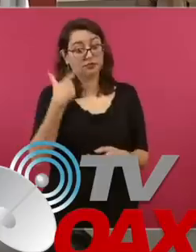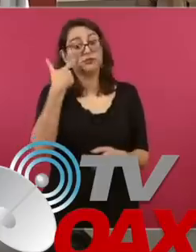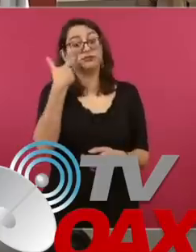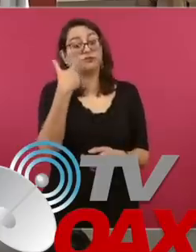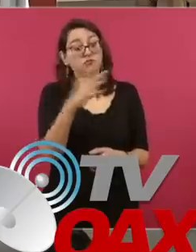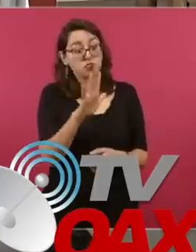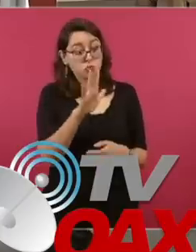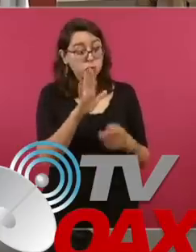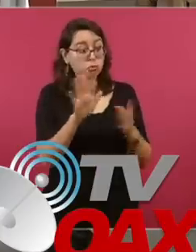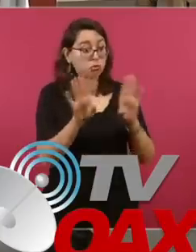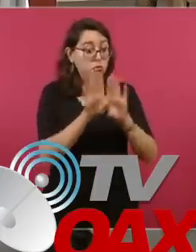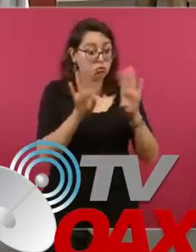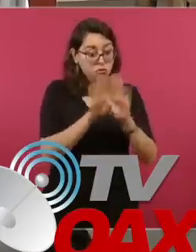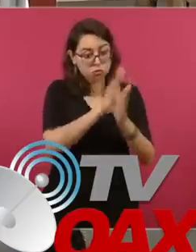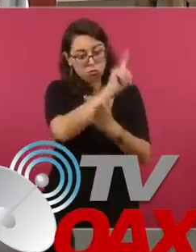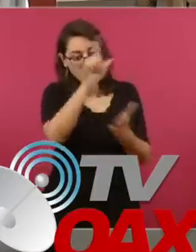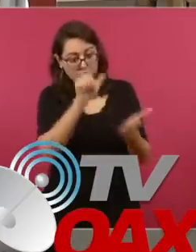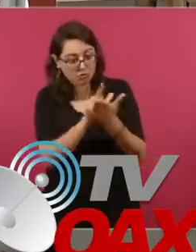cuestión legal.